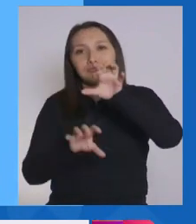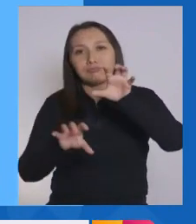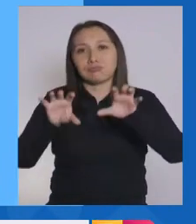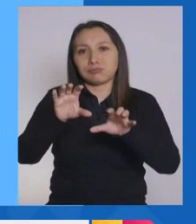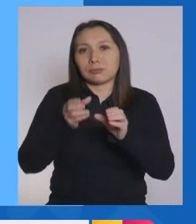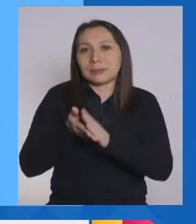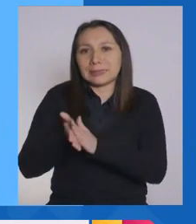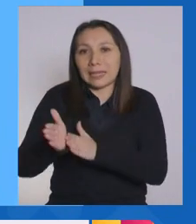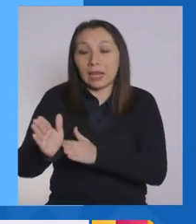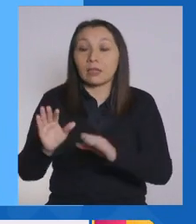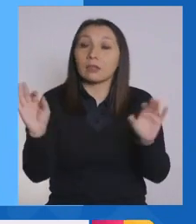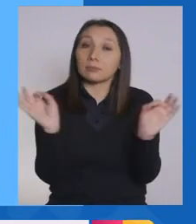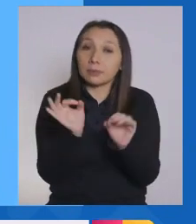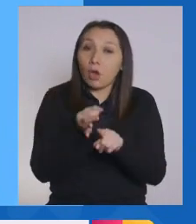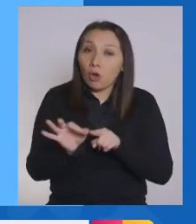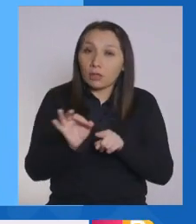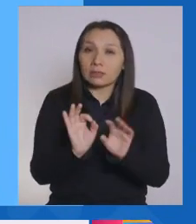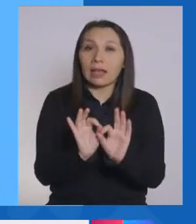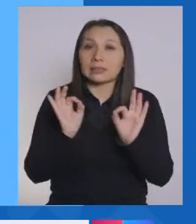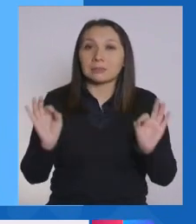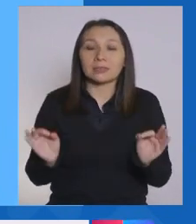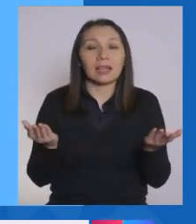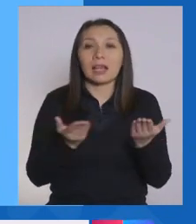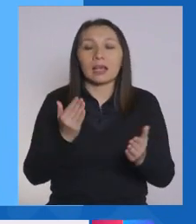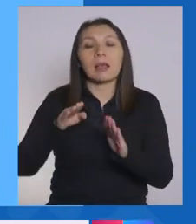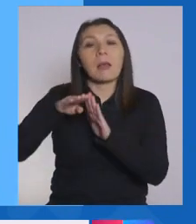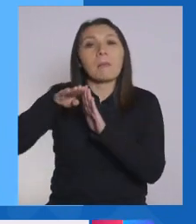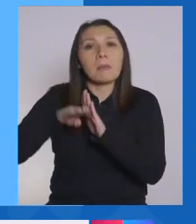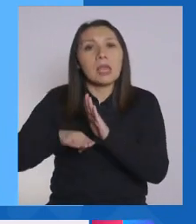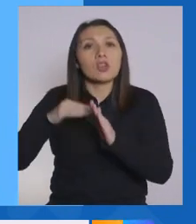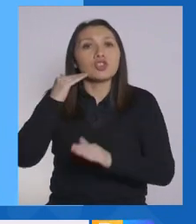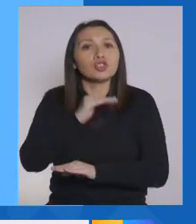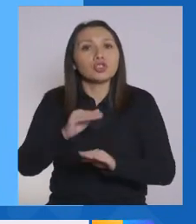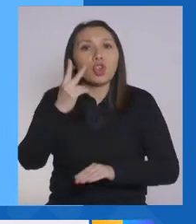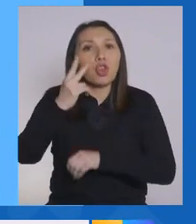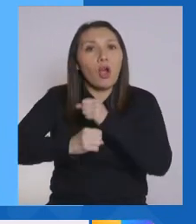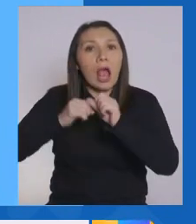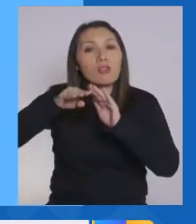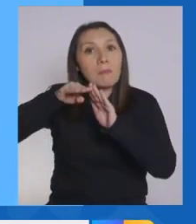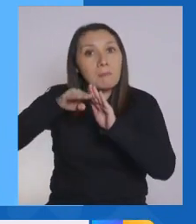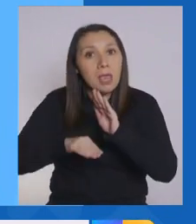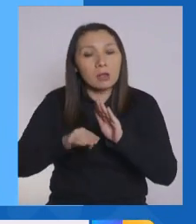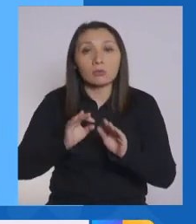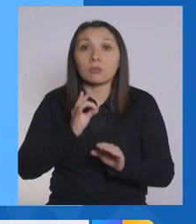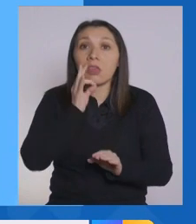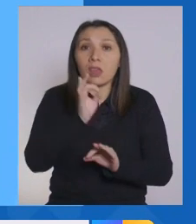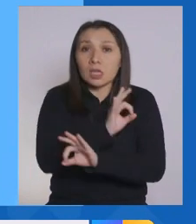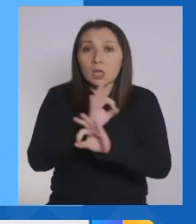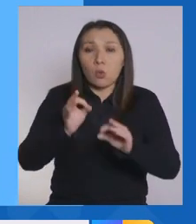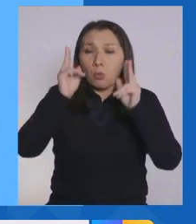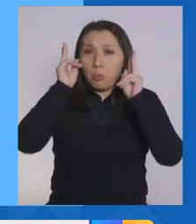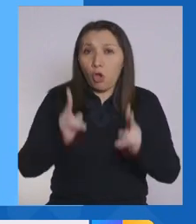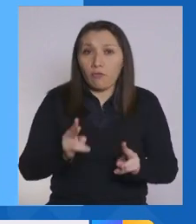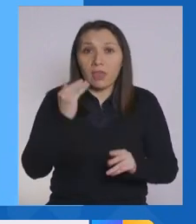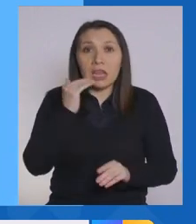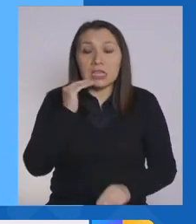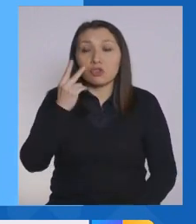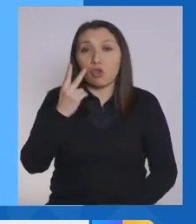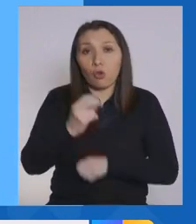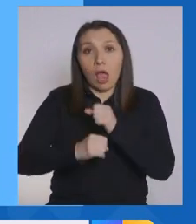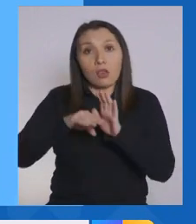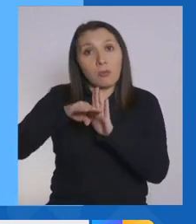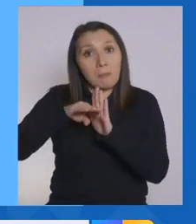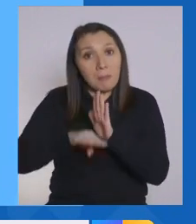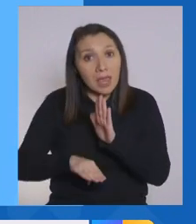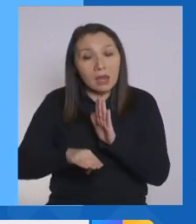Y un consejo especial también es con respecto a los menores de dos años. Si bien no hemos establecido ninguna prohibición respecto a los menores de dos